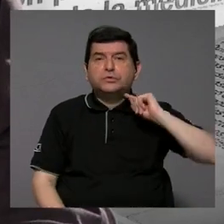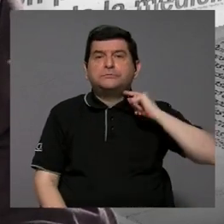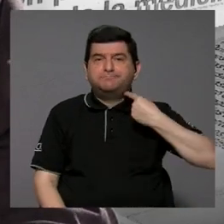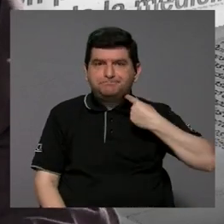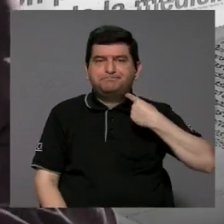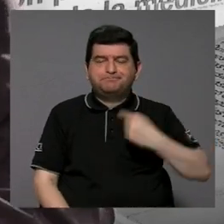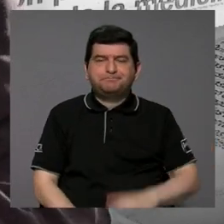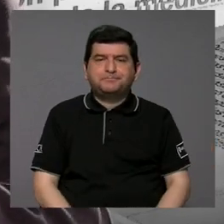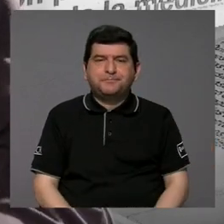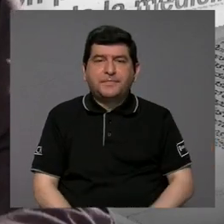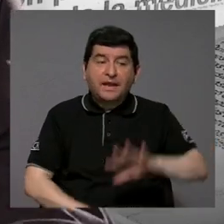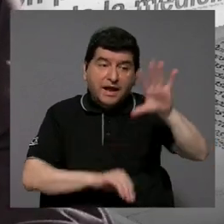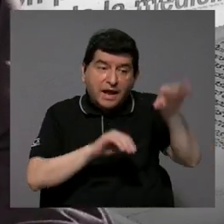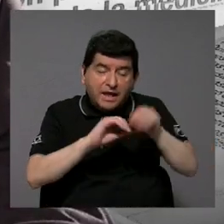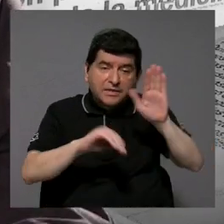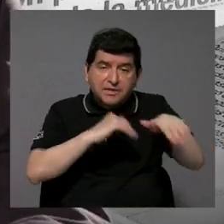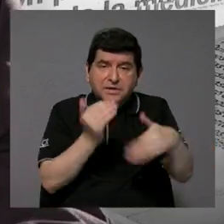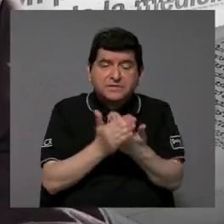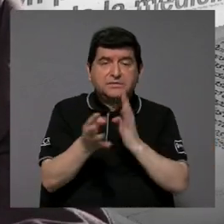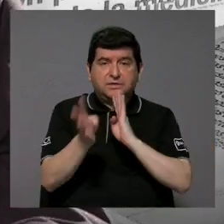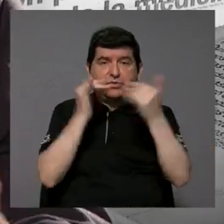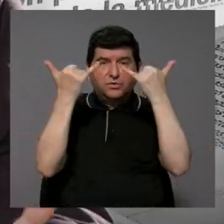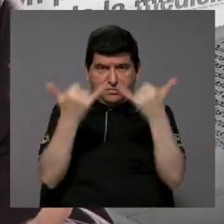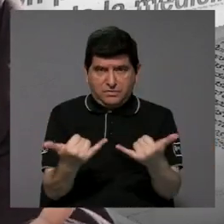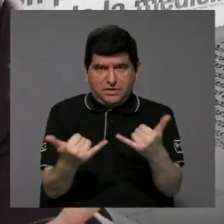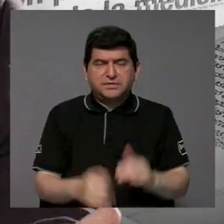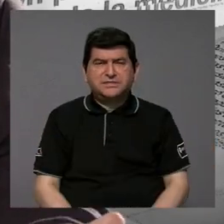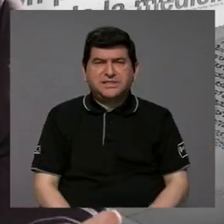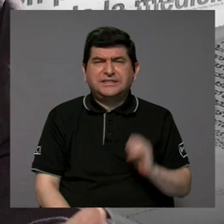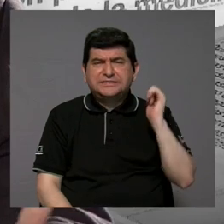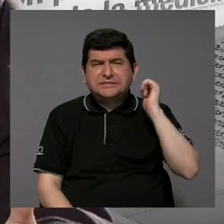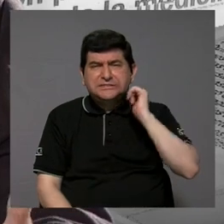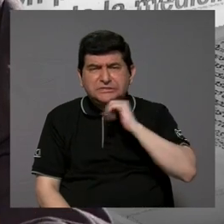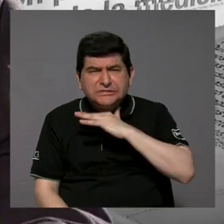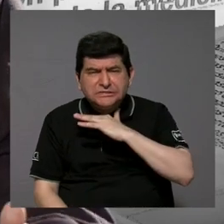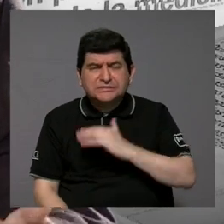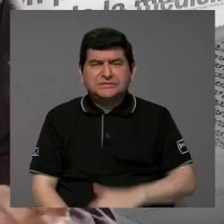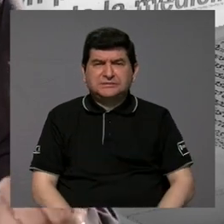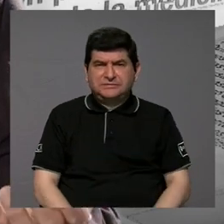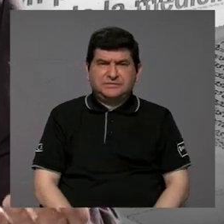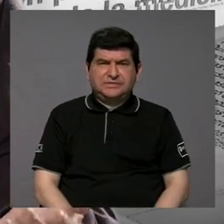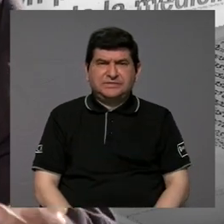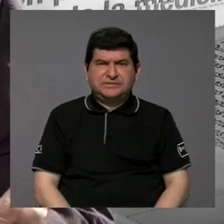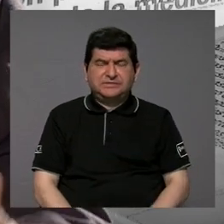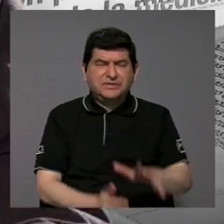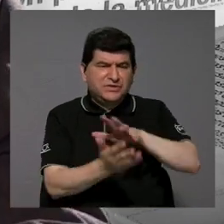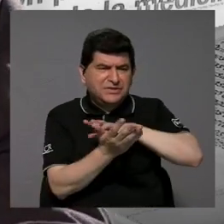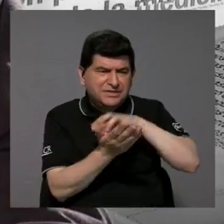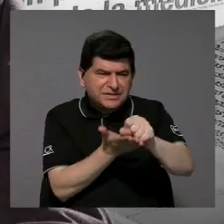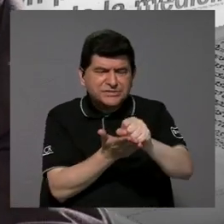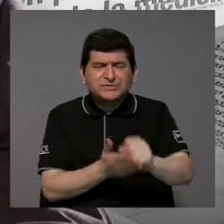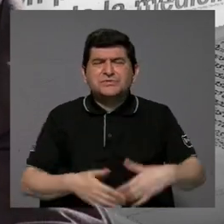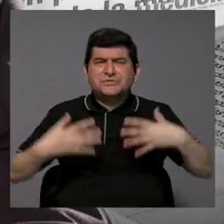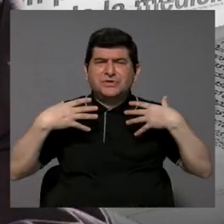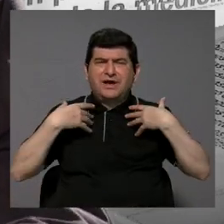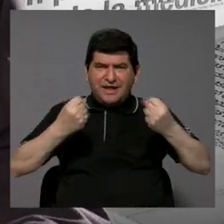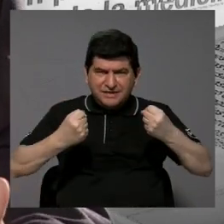además de todo el resto de cosas que hemos hablado, de la contaminación, del daño en salud.